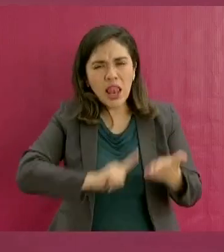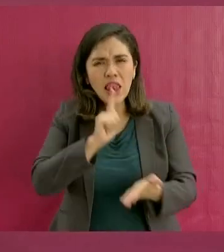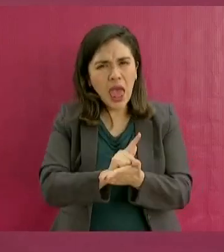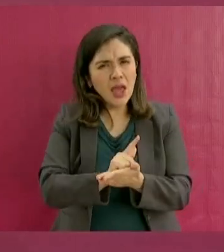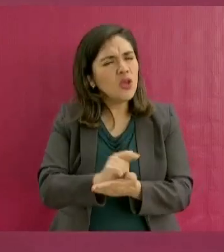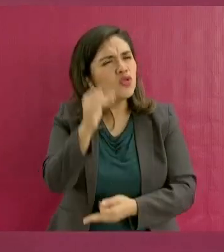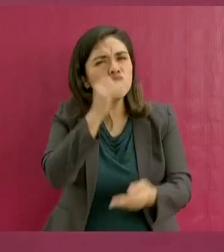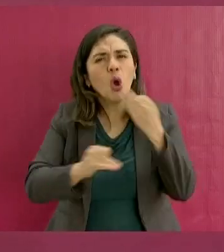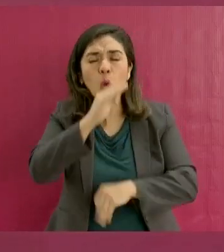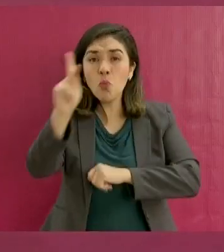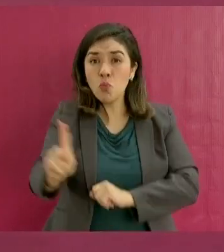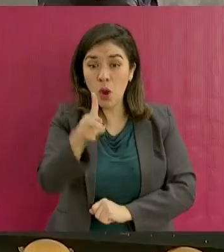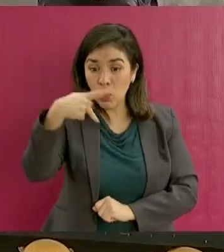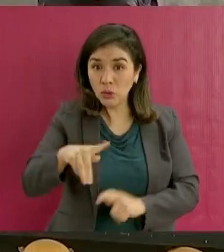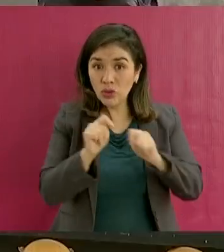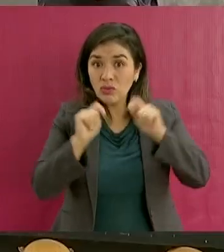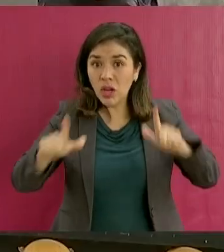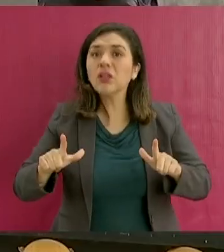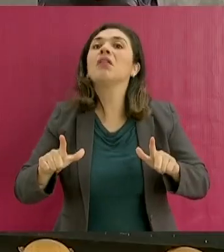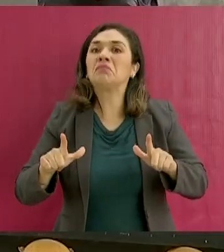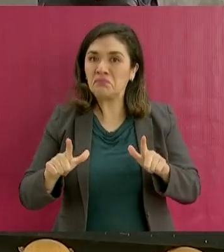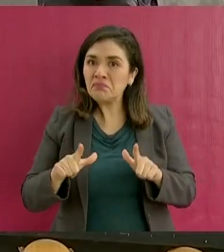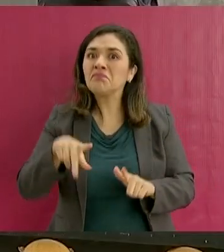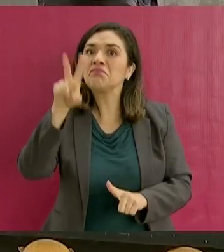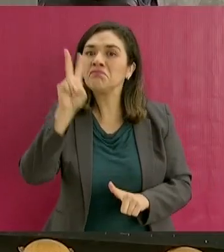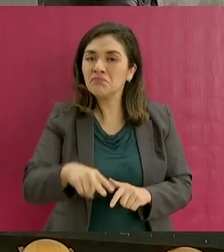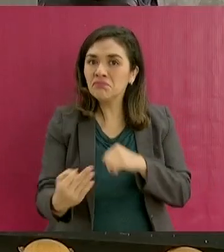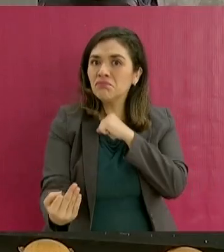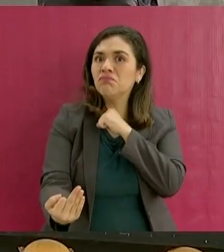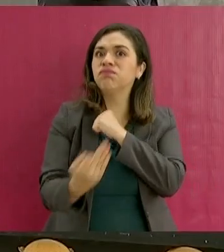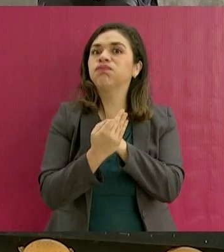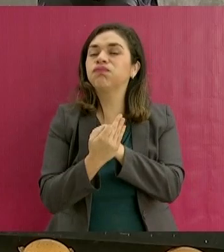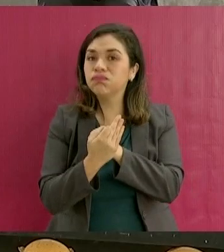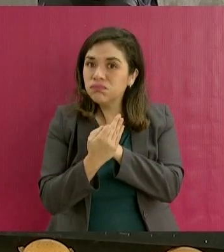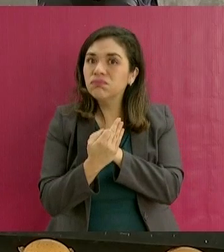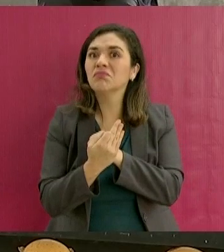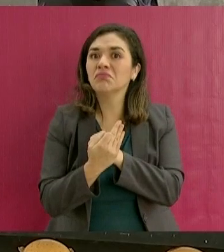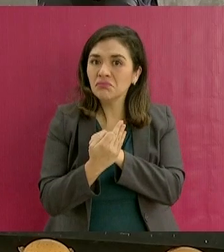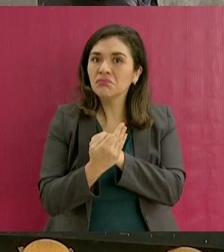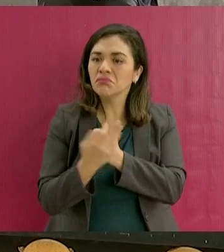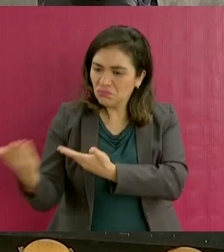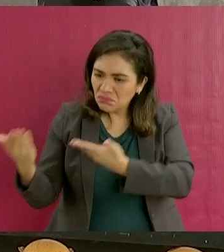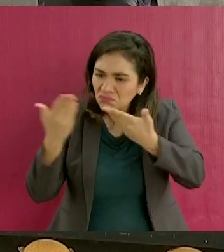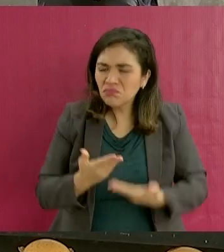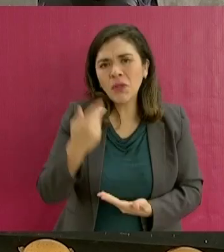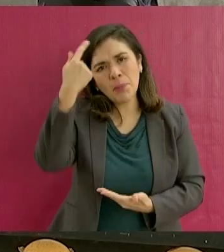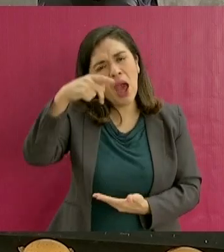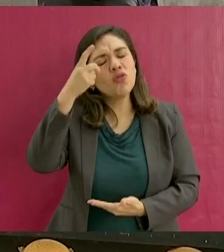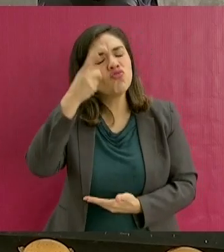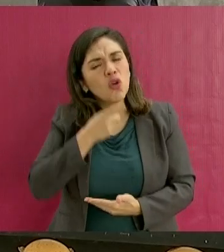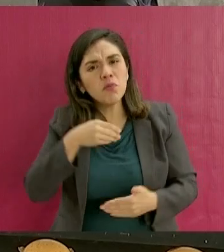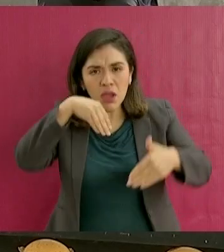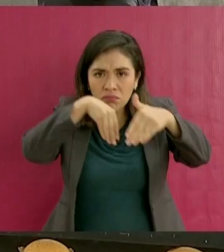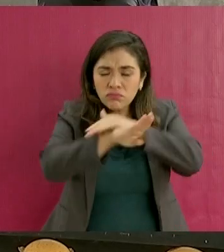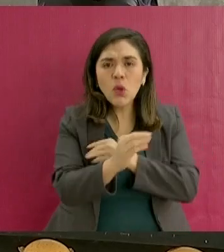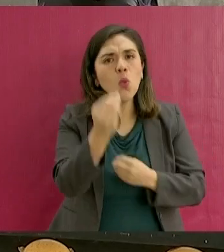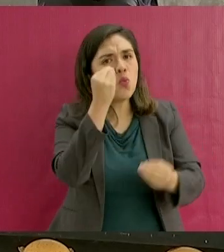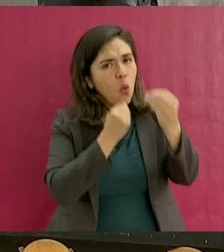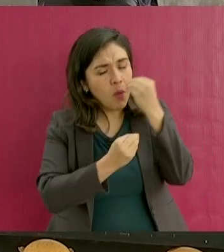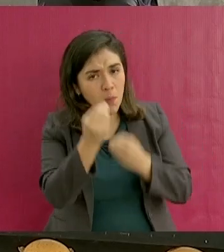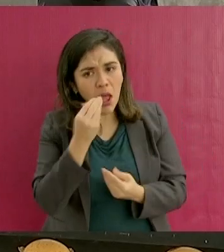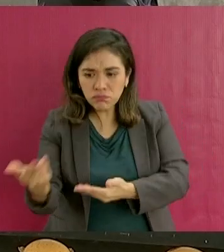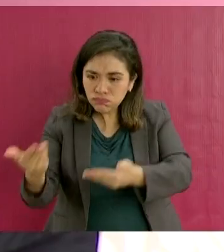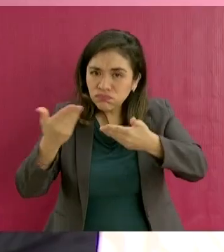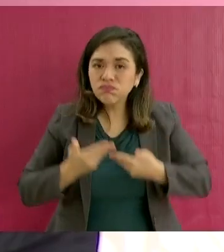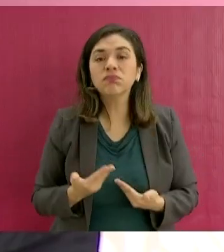de Tlaxcala nos dieron hospedaje, alimentación